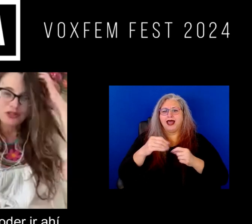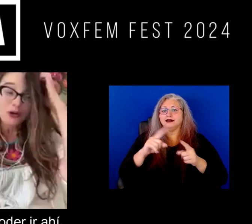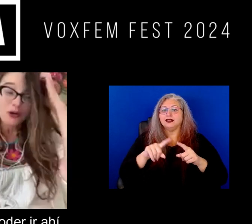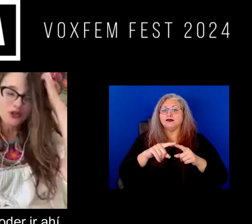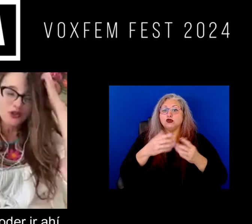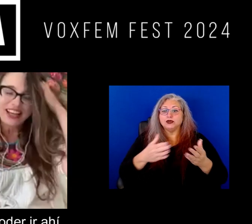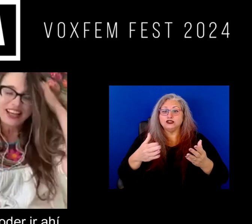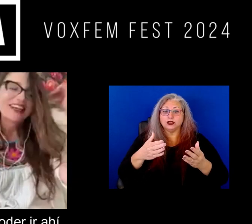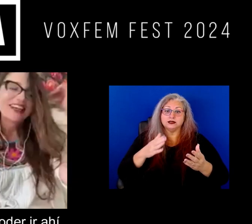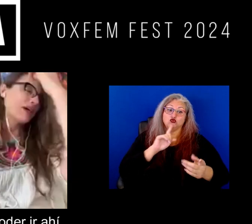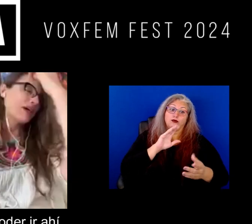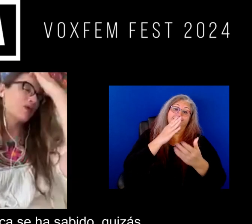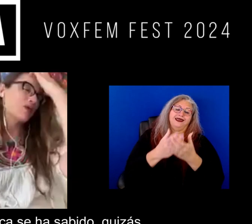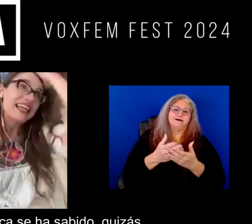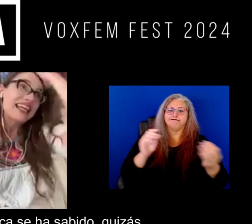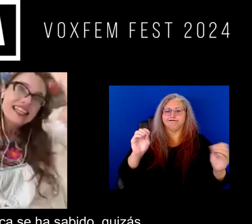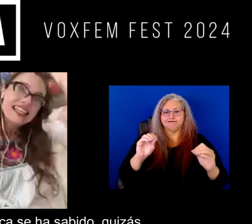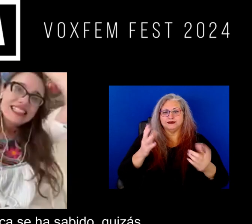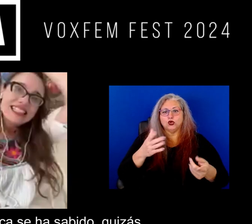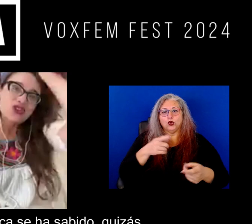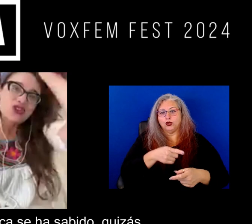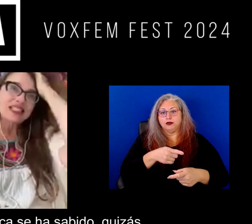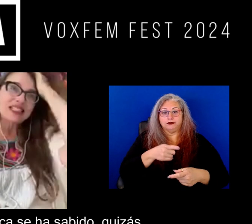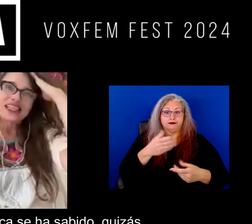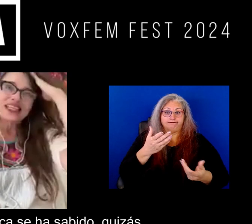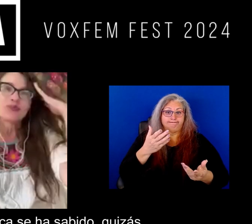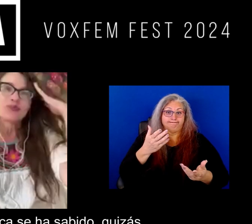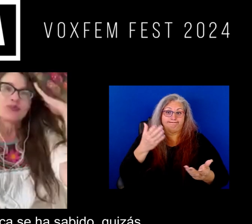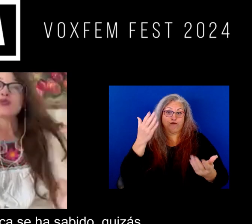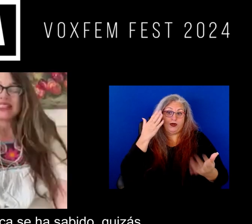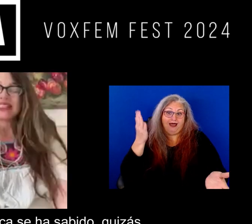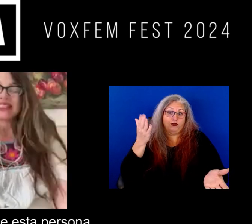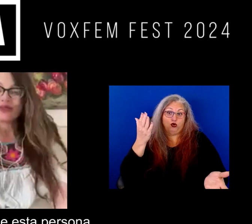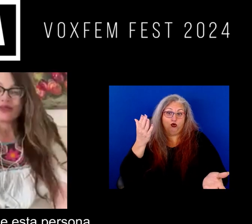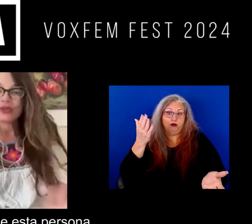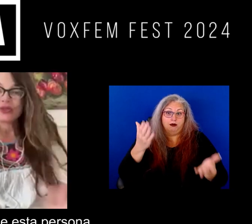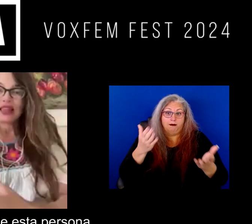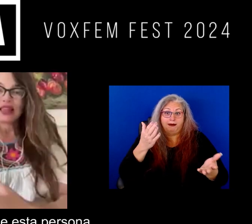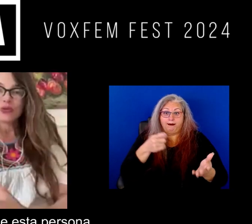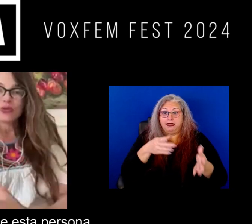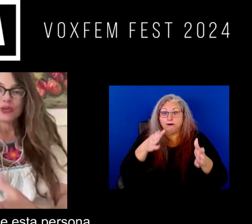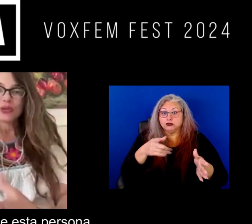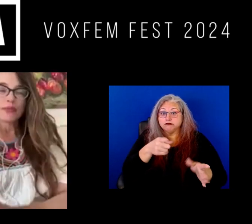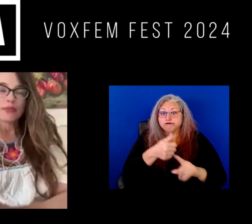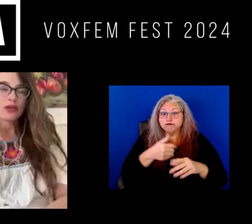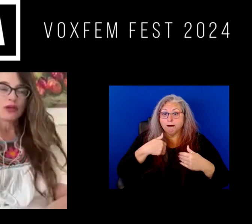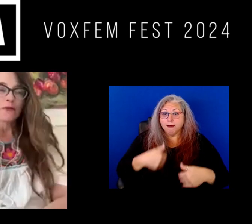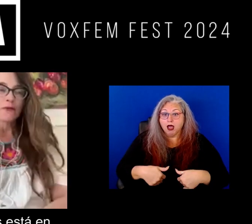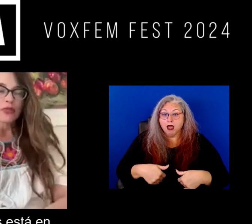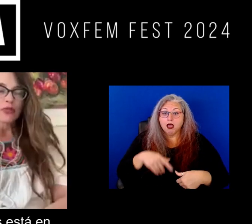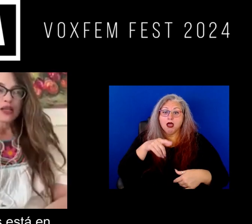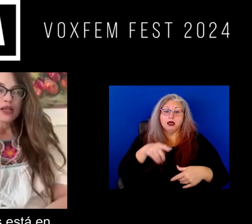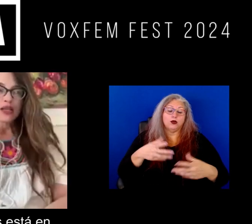recursos para poder ir ahí entonces pues nunca se ha sabido quizá el cuerpo de esta persona